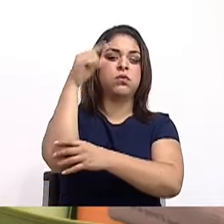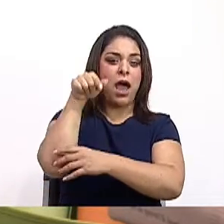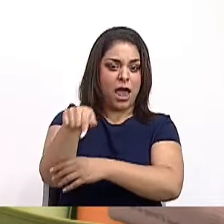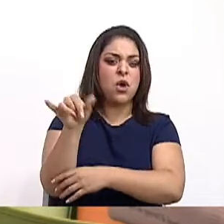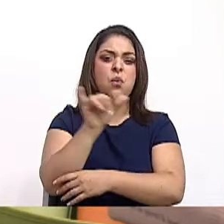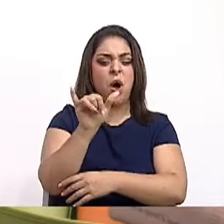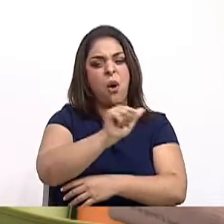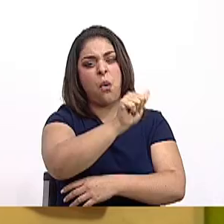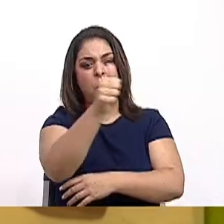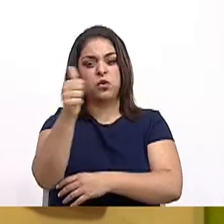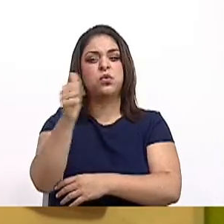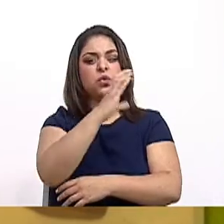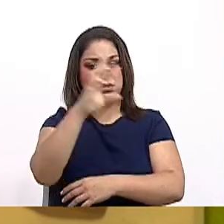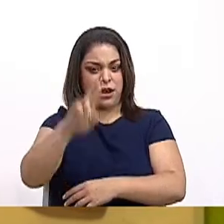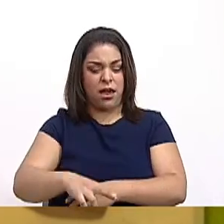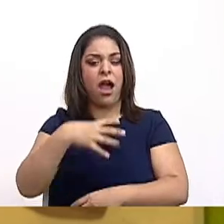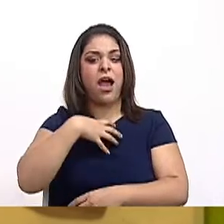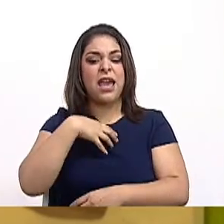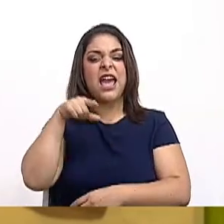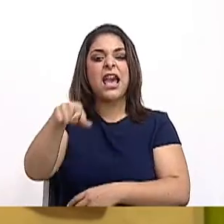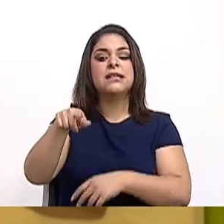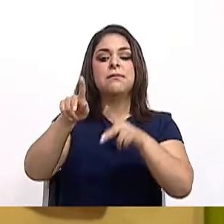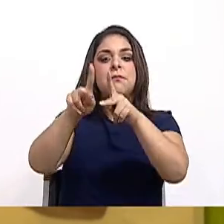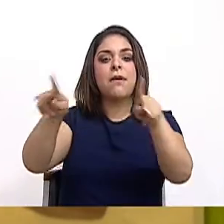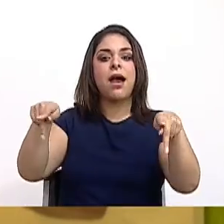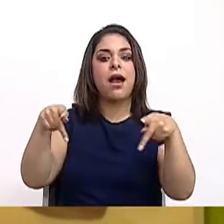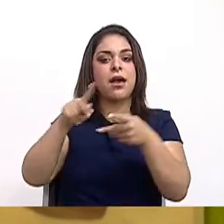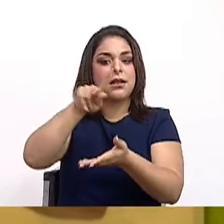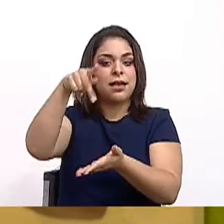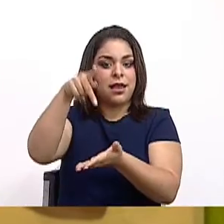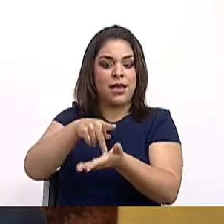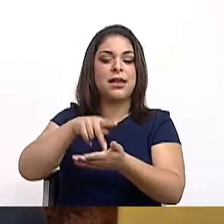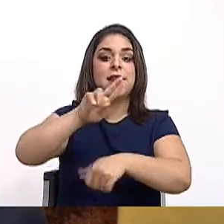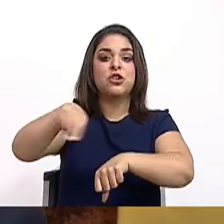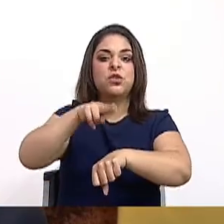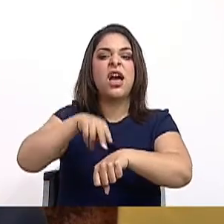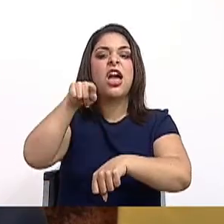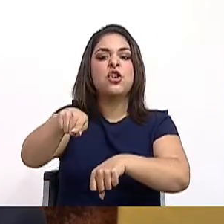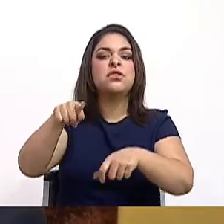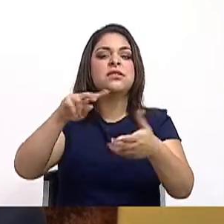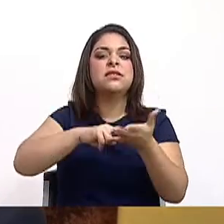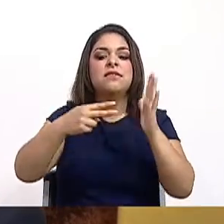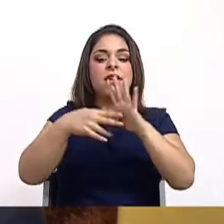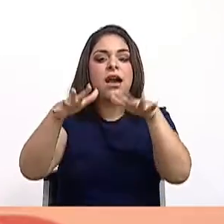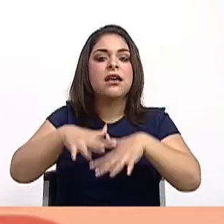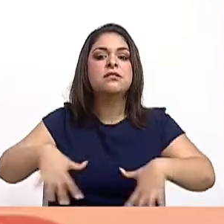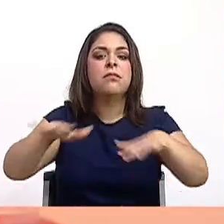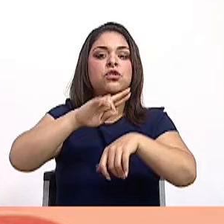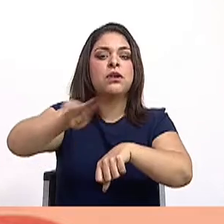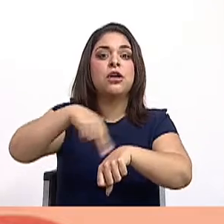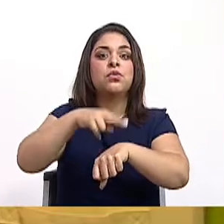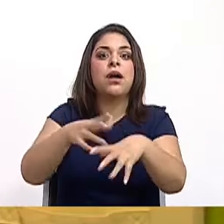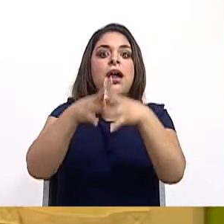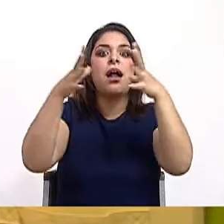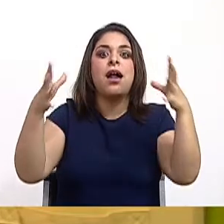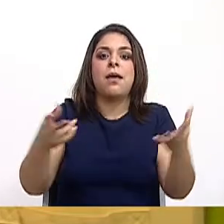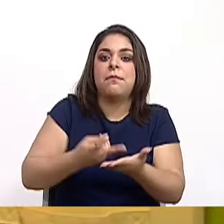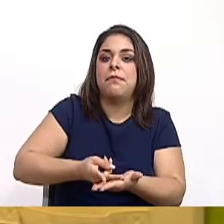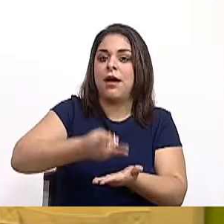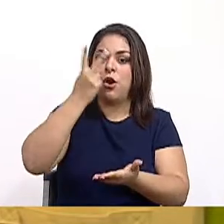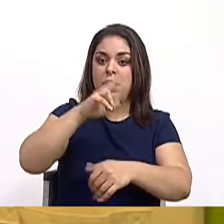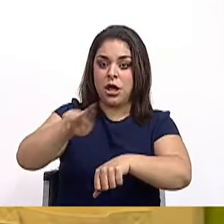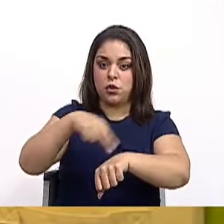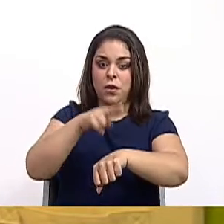es un parque nacional? Y un parque nacional es un espacio natural de alto valor natural y cultural, poco